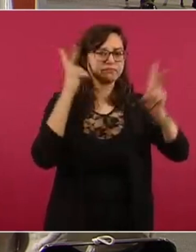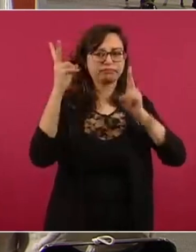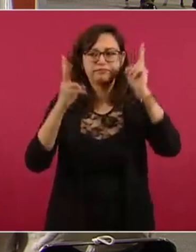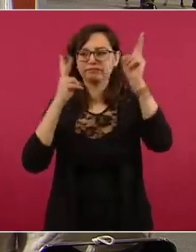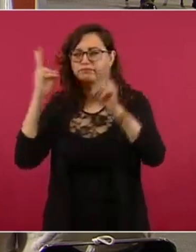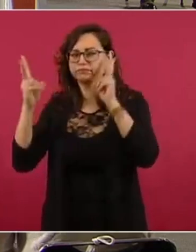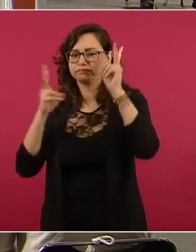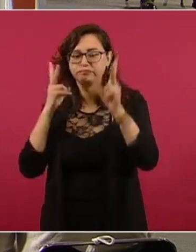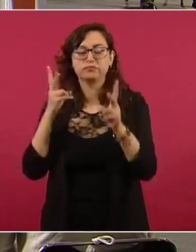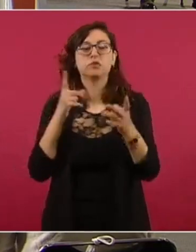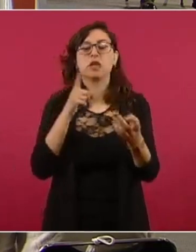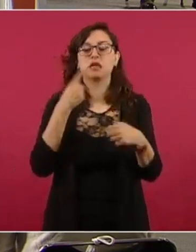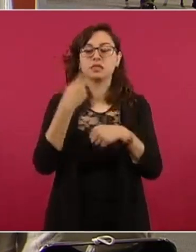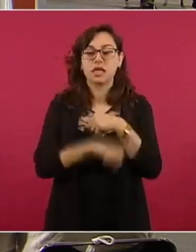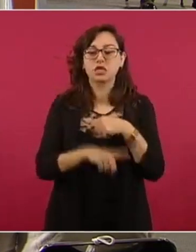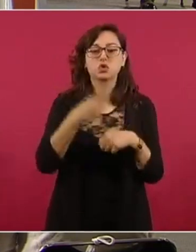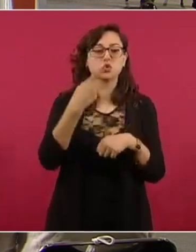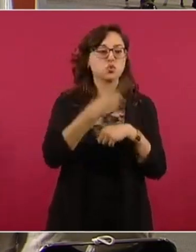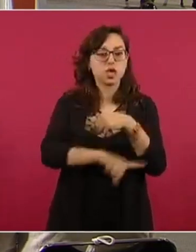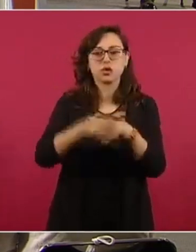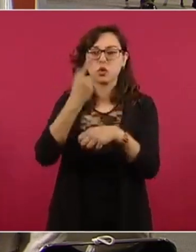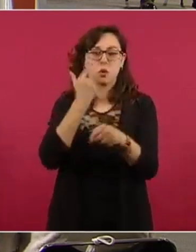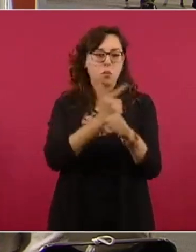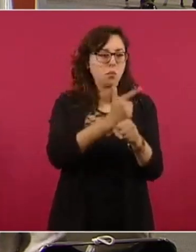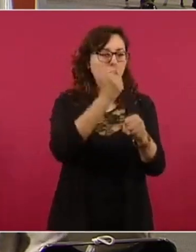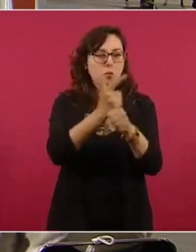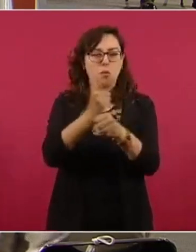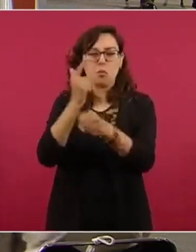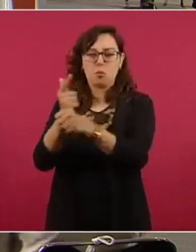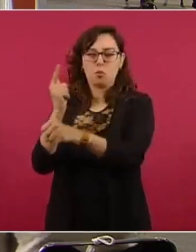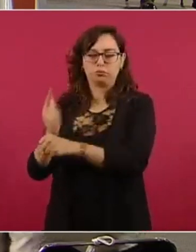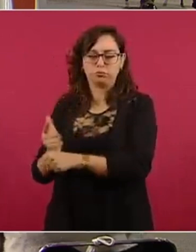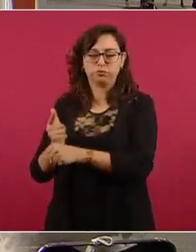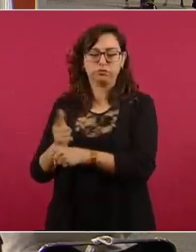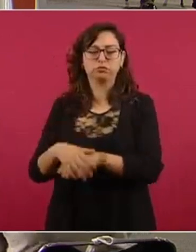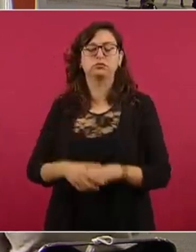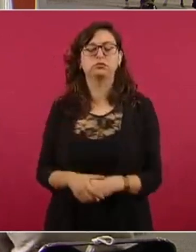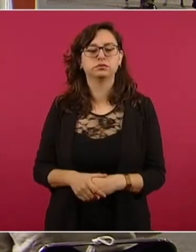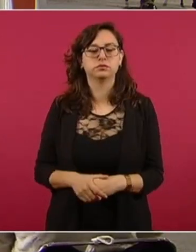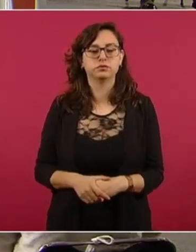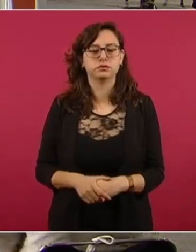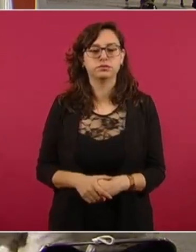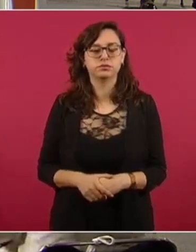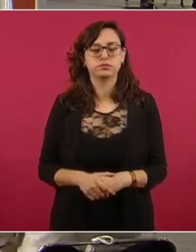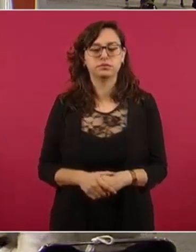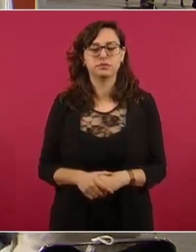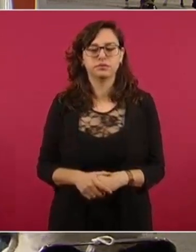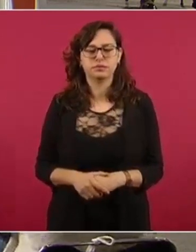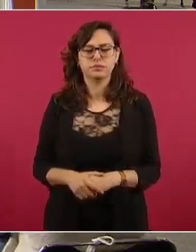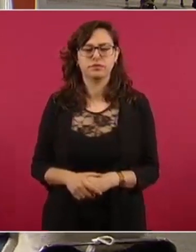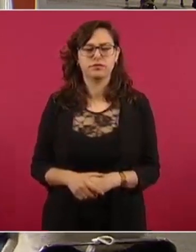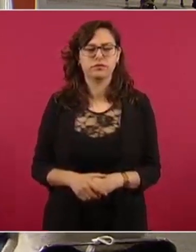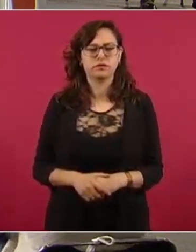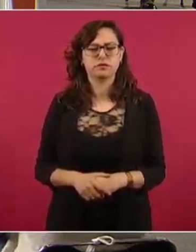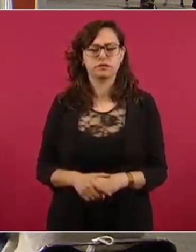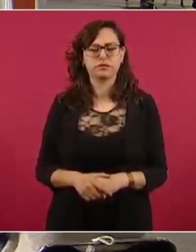identificando los daños. Podemos identificar a Tona América y